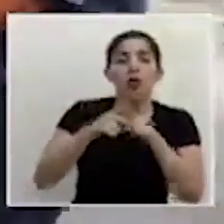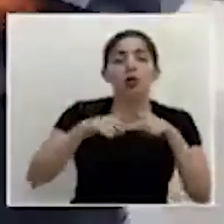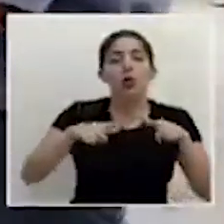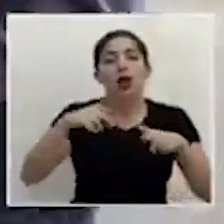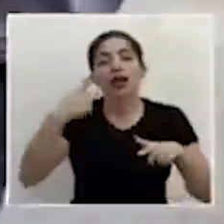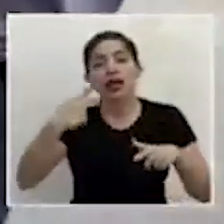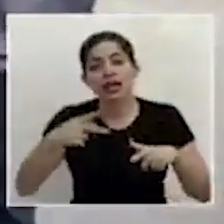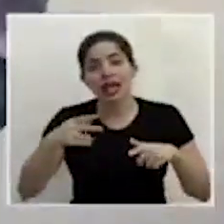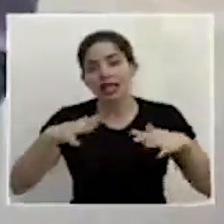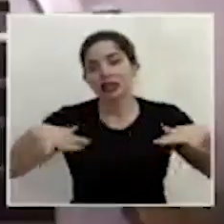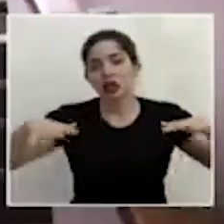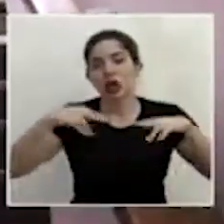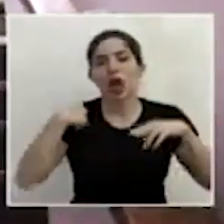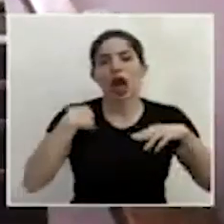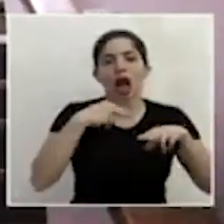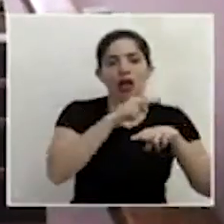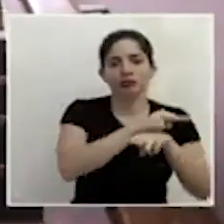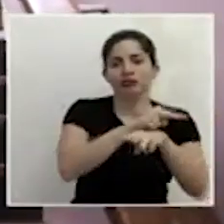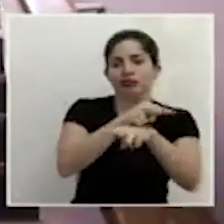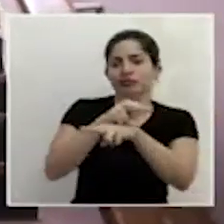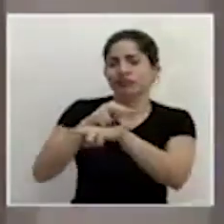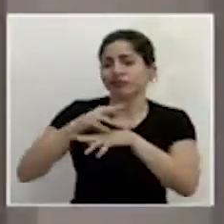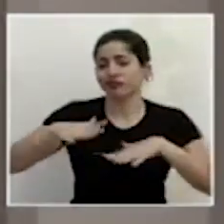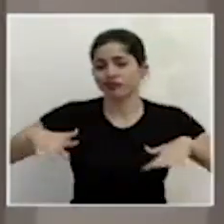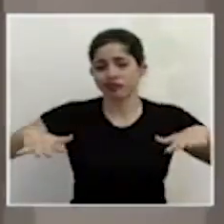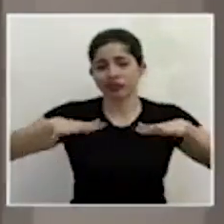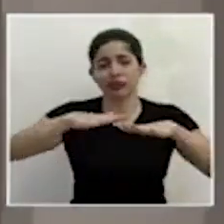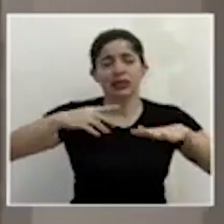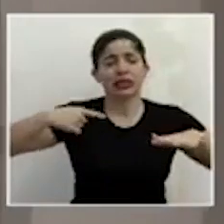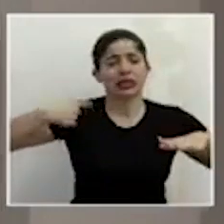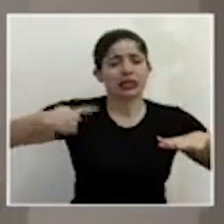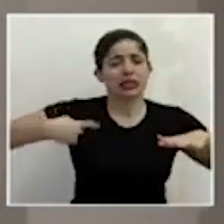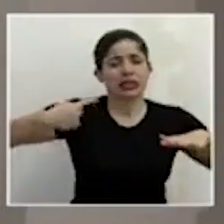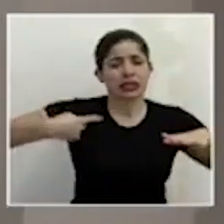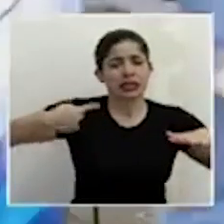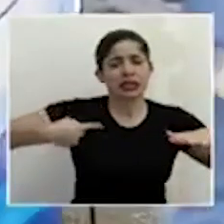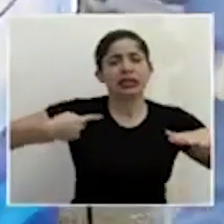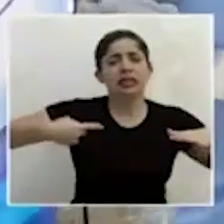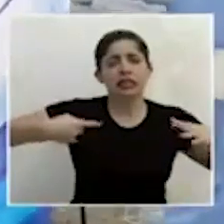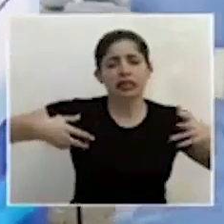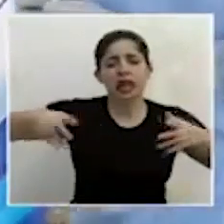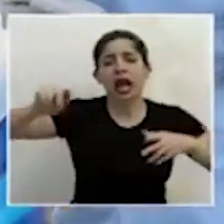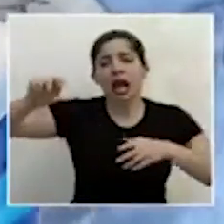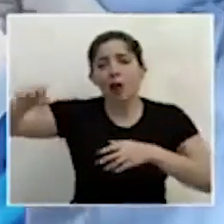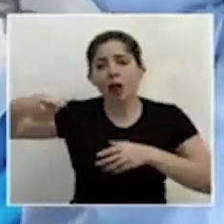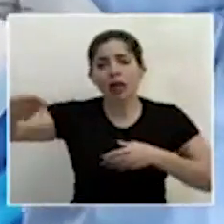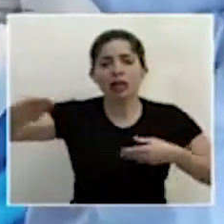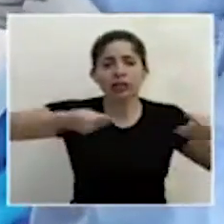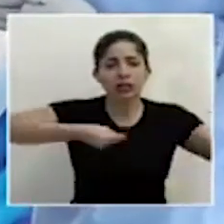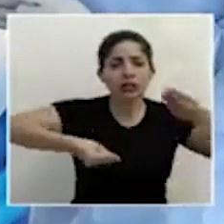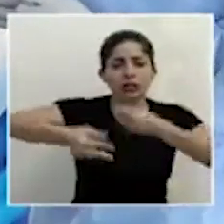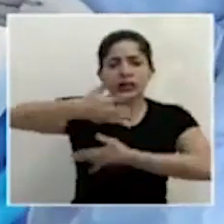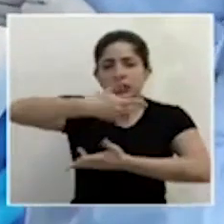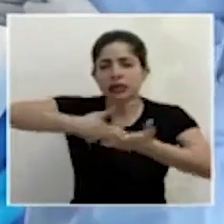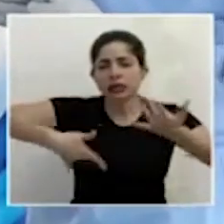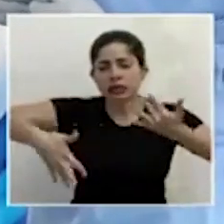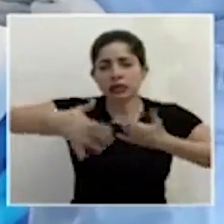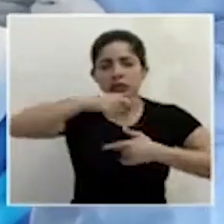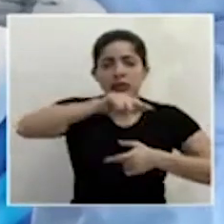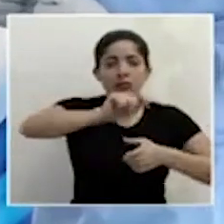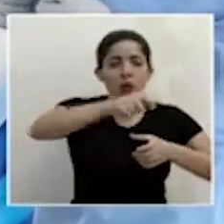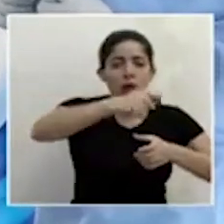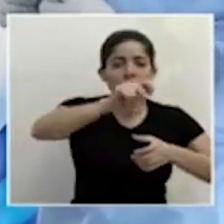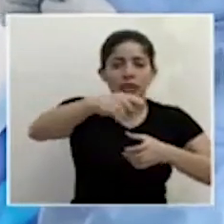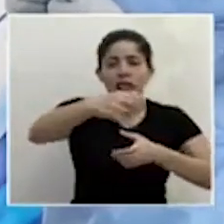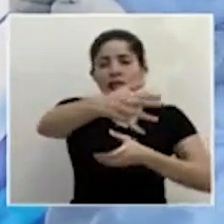riesgo que monitoreamos. Hay un flujo constante de esas muestras que se recolectan en todos estos puntos